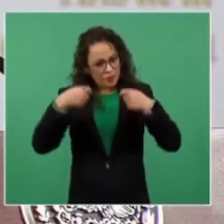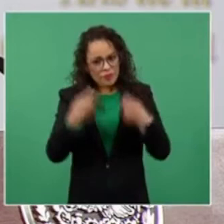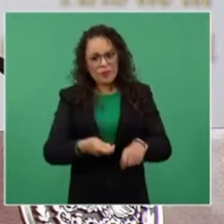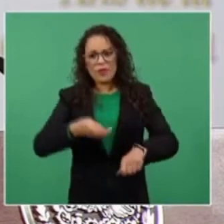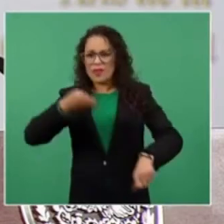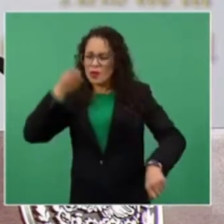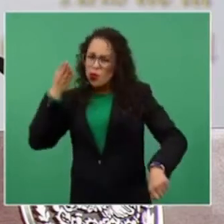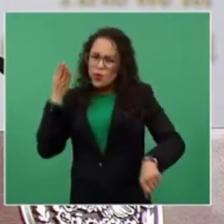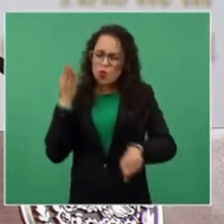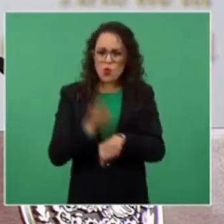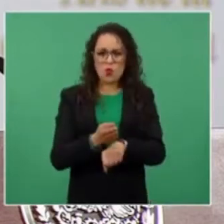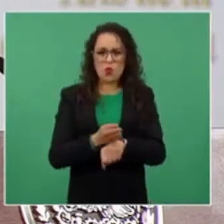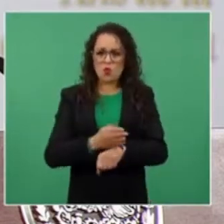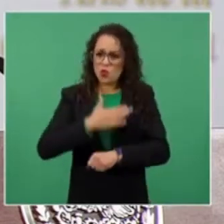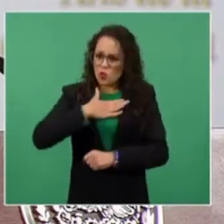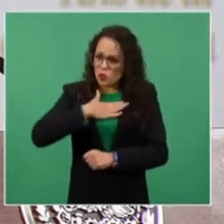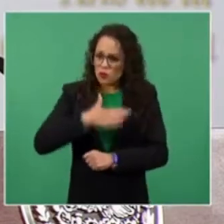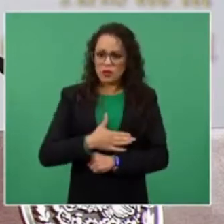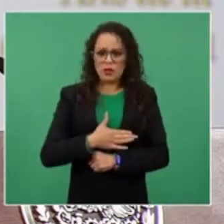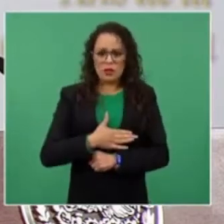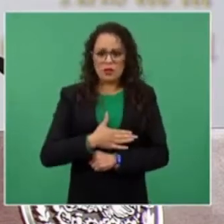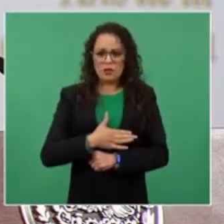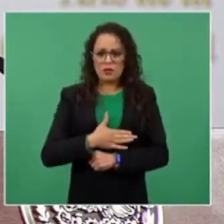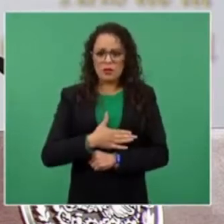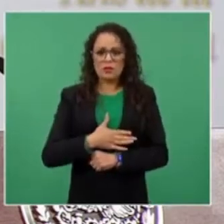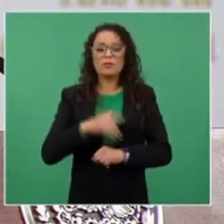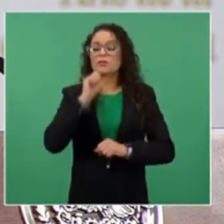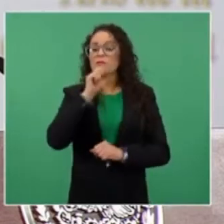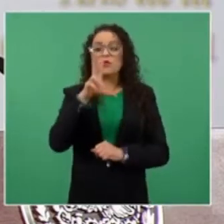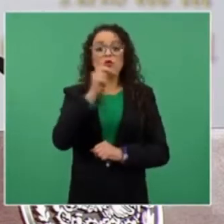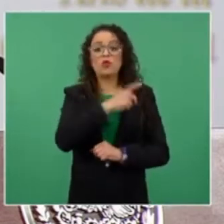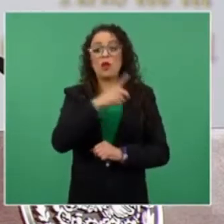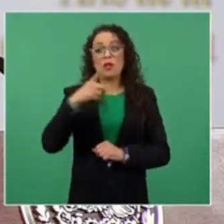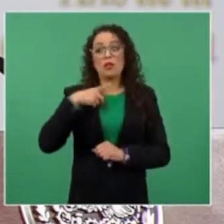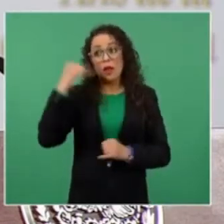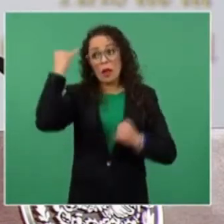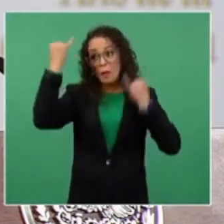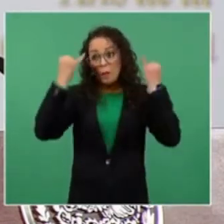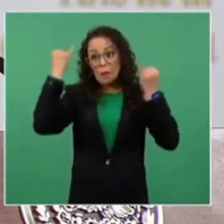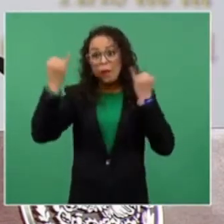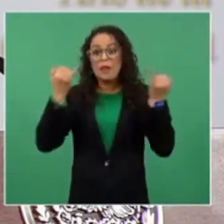como también no fabricar delitos a nadie